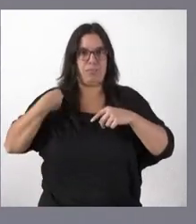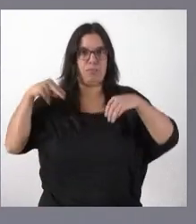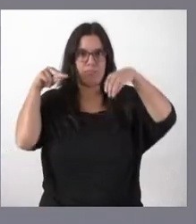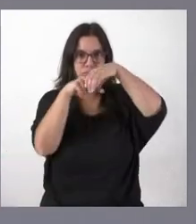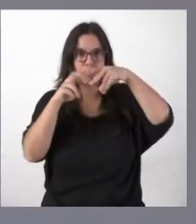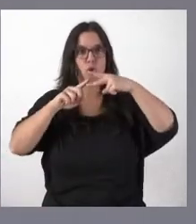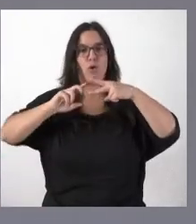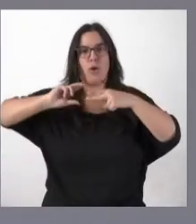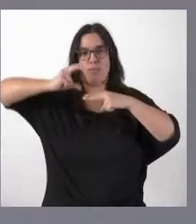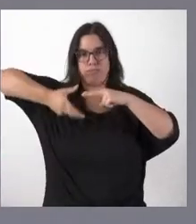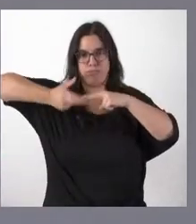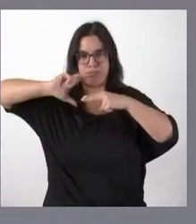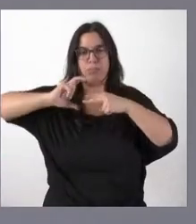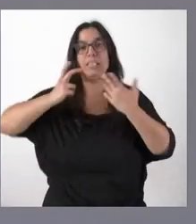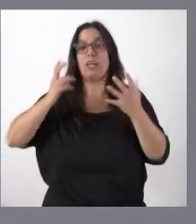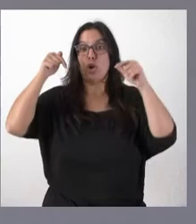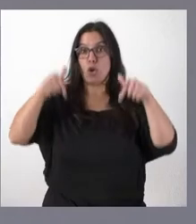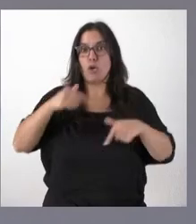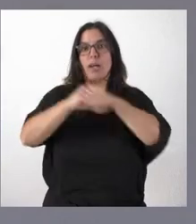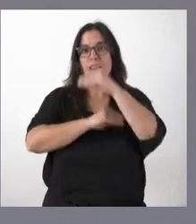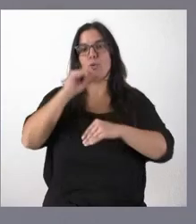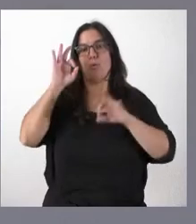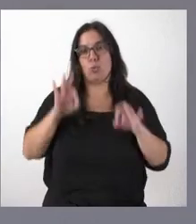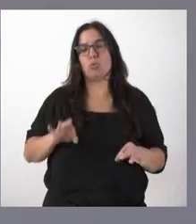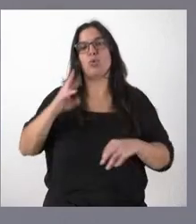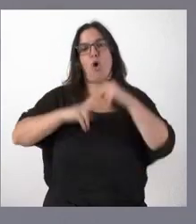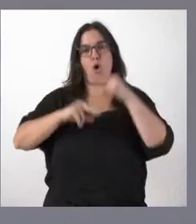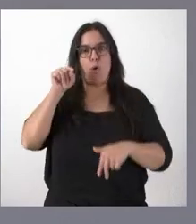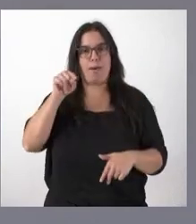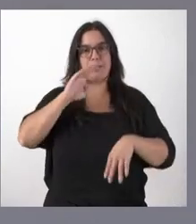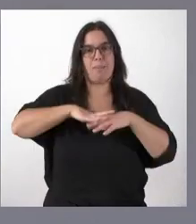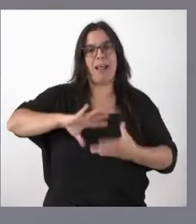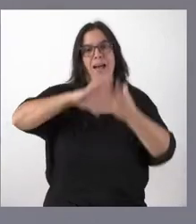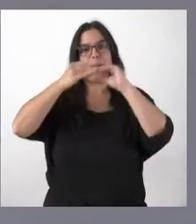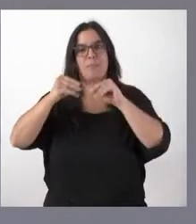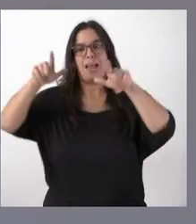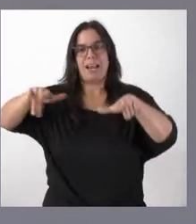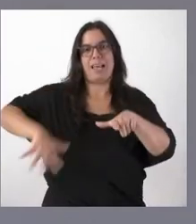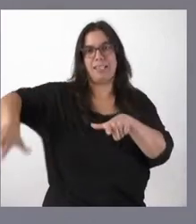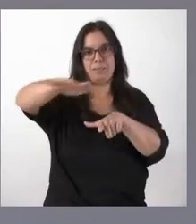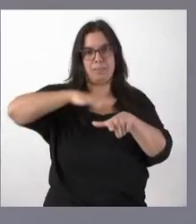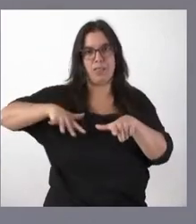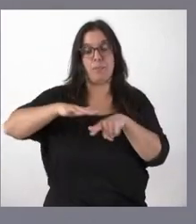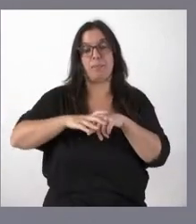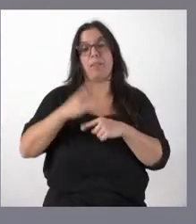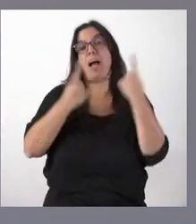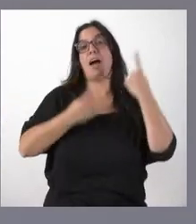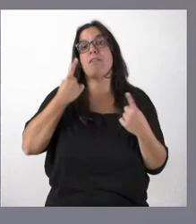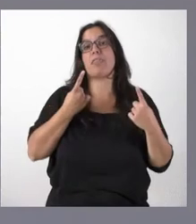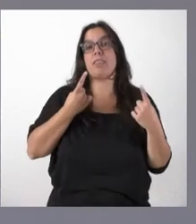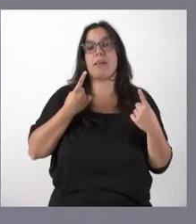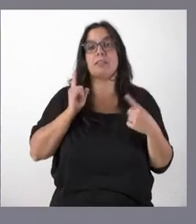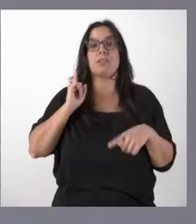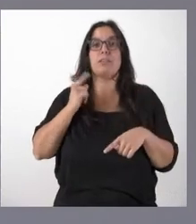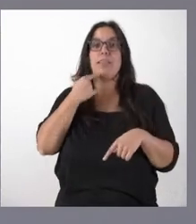lo que hacemos hoy es precisamente las obras de estas instalaciones de carácter sanitario. En otras ocasiones hemos traído la